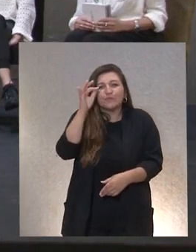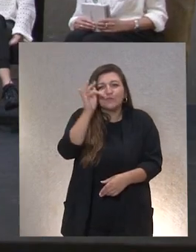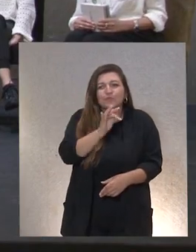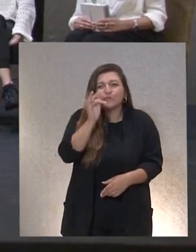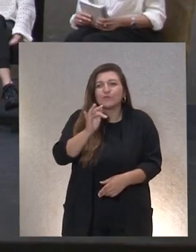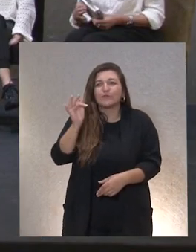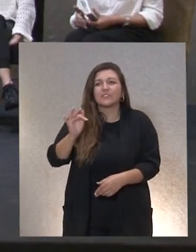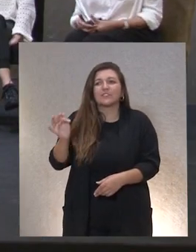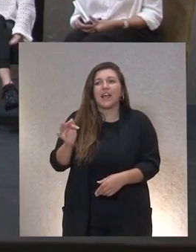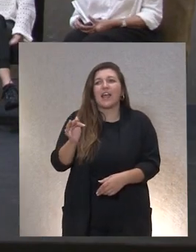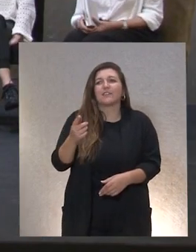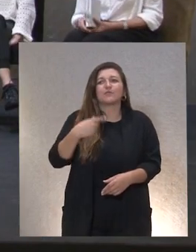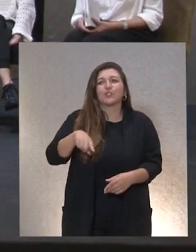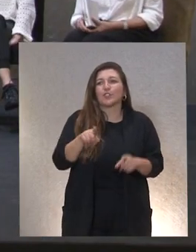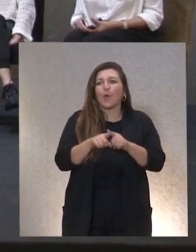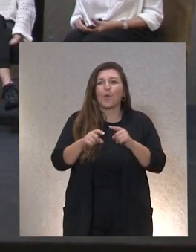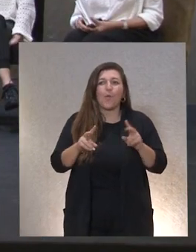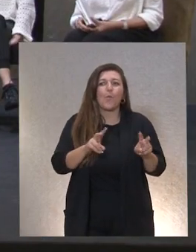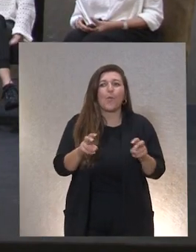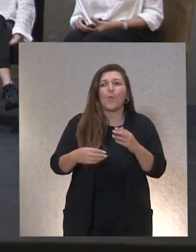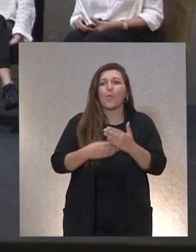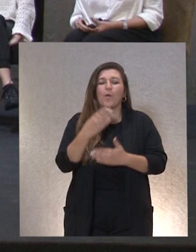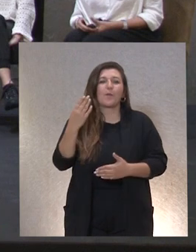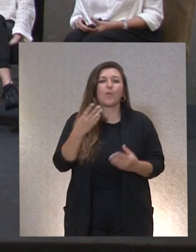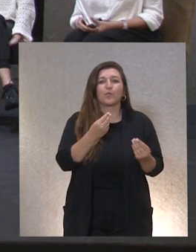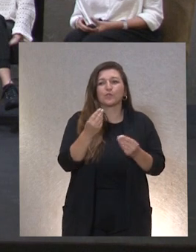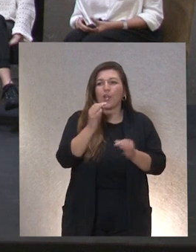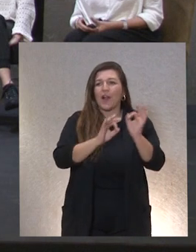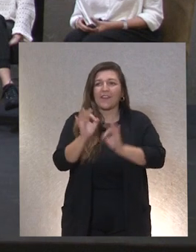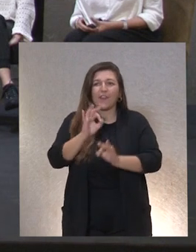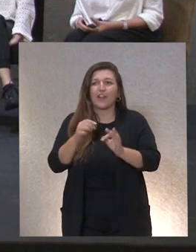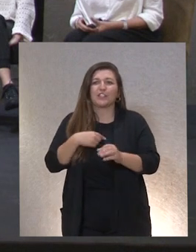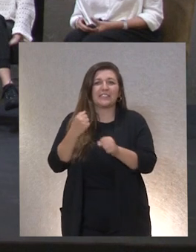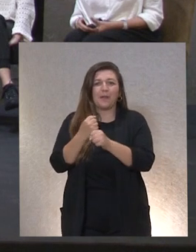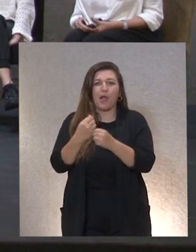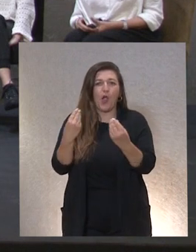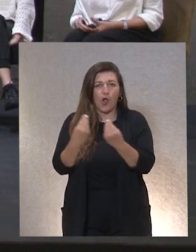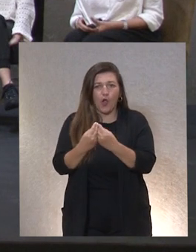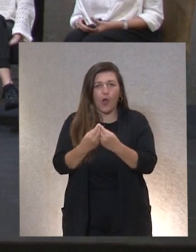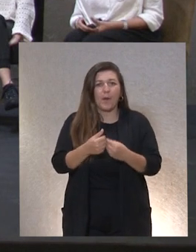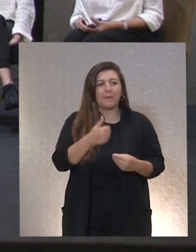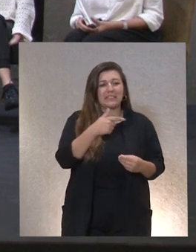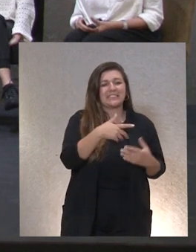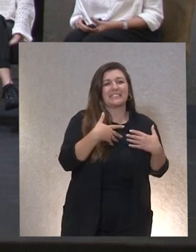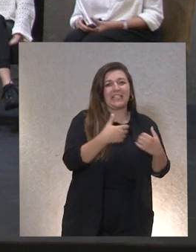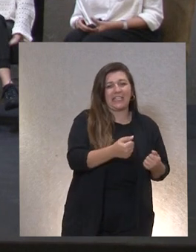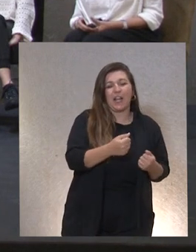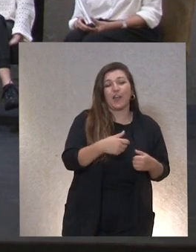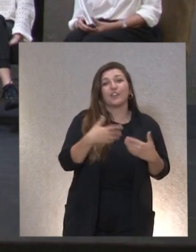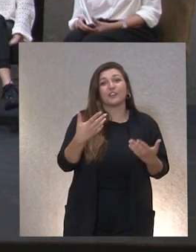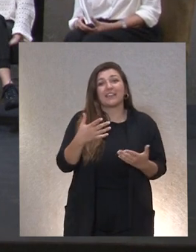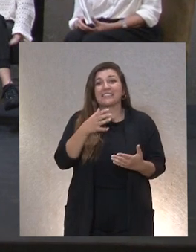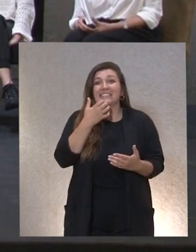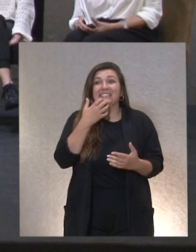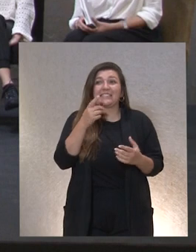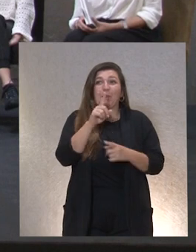todo un lujo y sois la vanguardia de montón de organizaciones con las que yo estoy trabajando ahora entre ellas las sanitarias así que ya que no